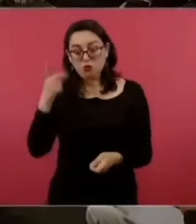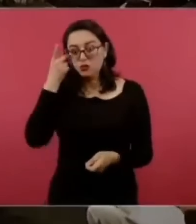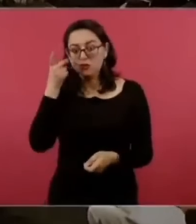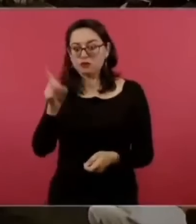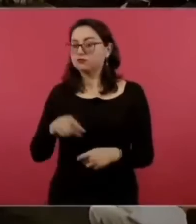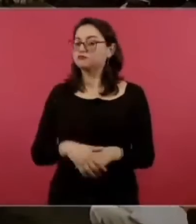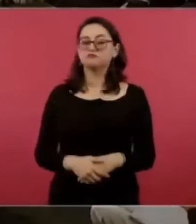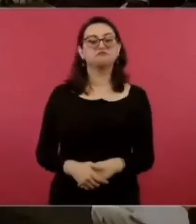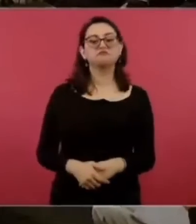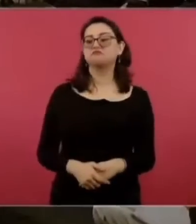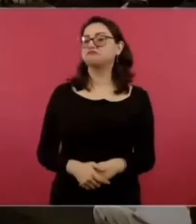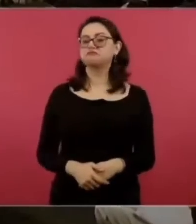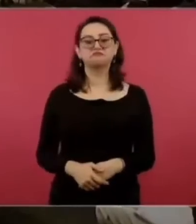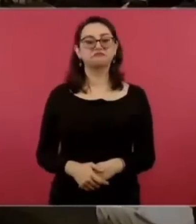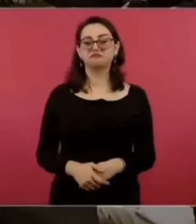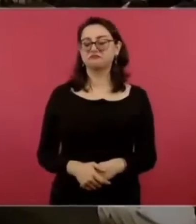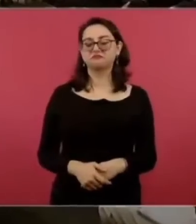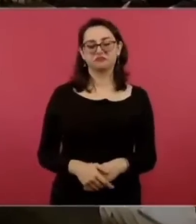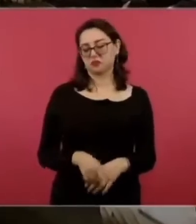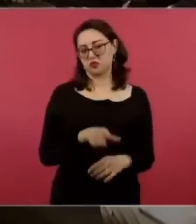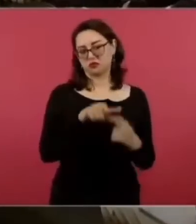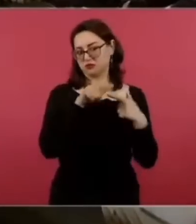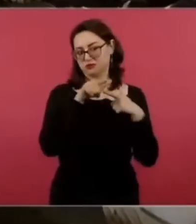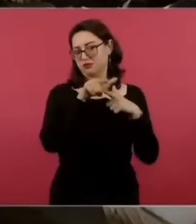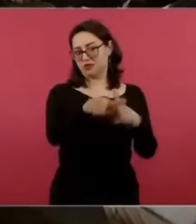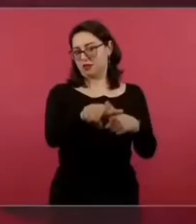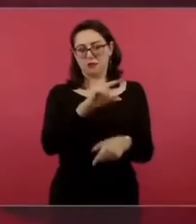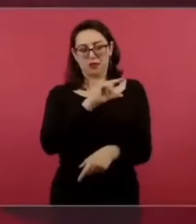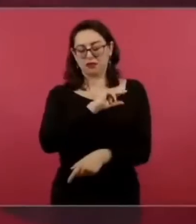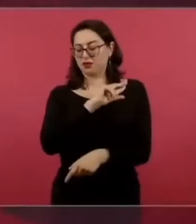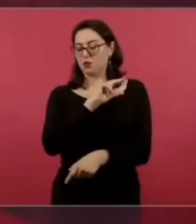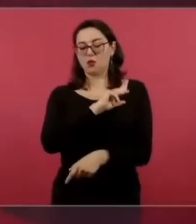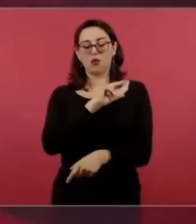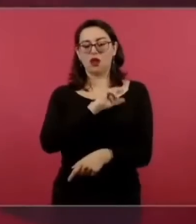ni siquiera pasan a formar parte del gobierno